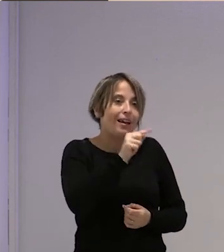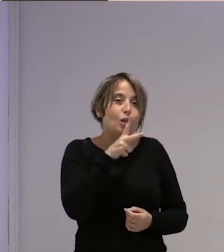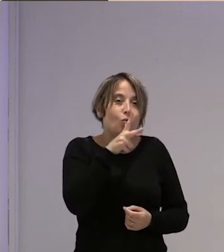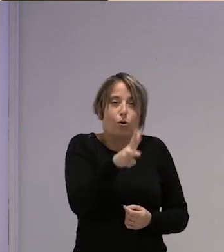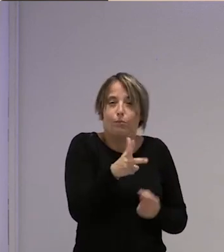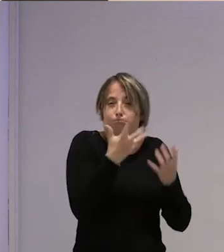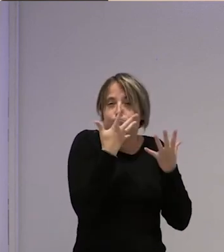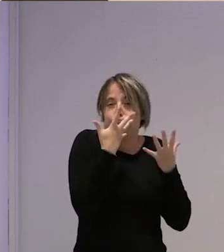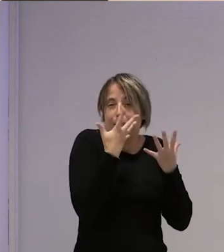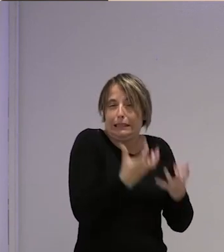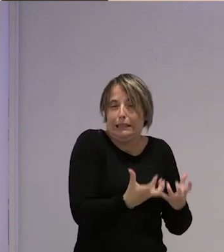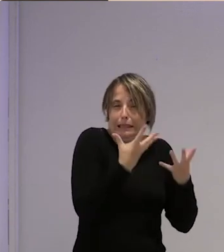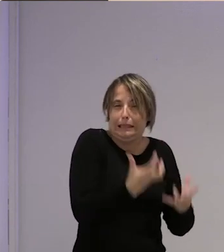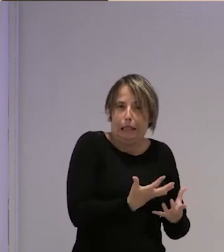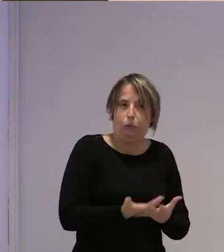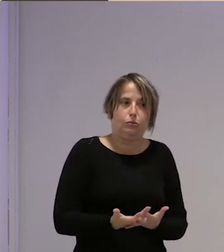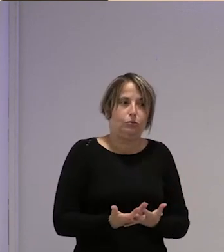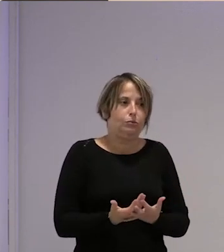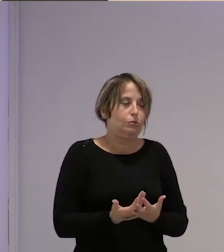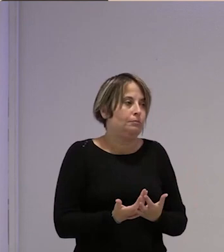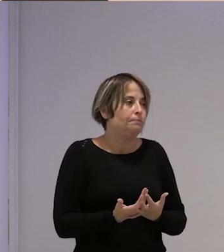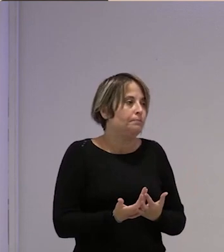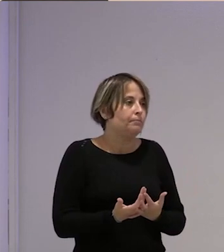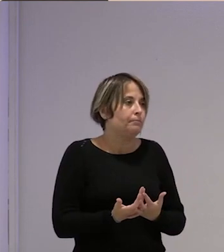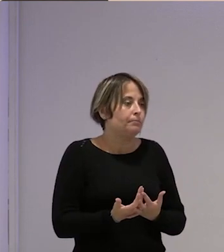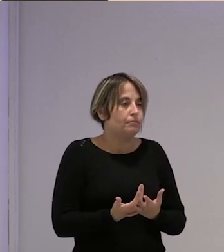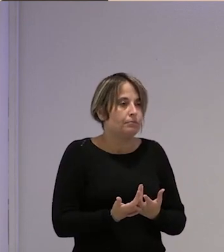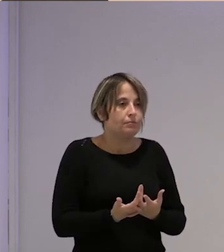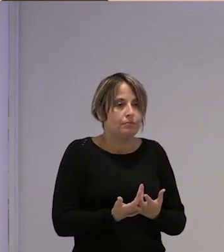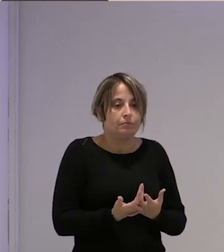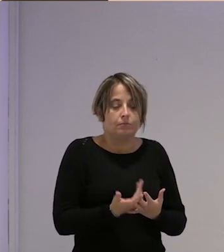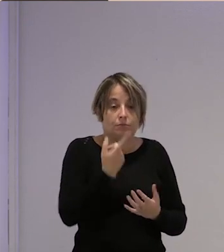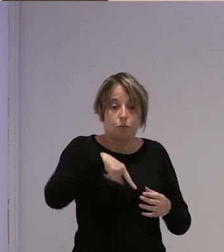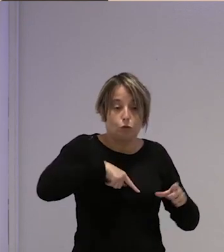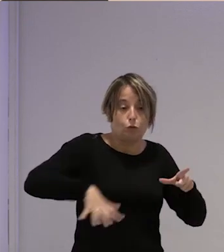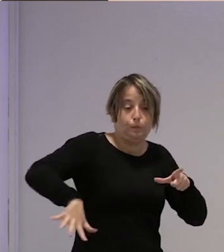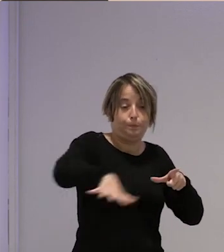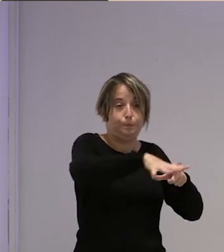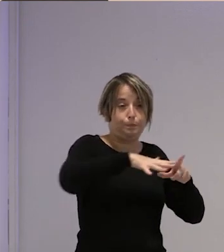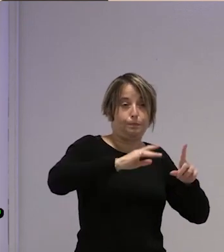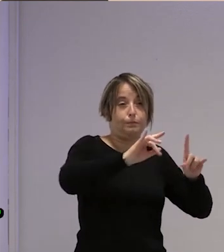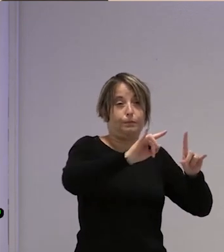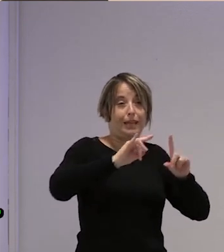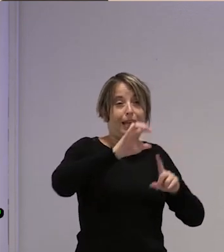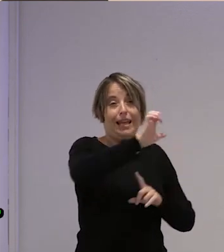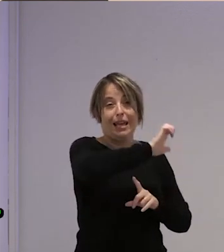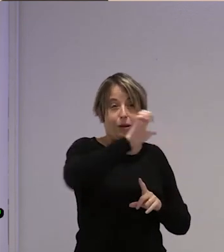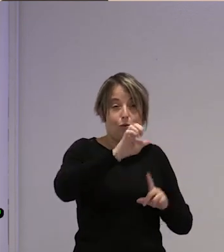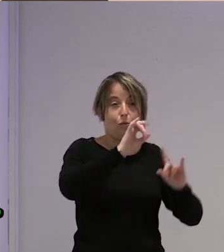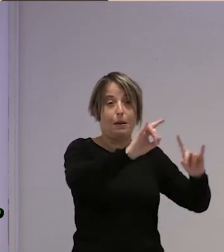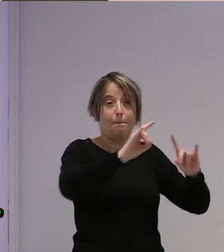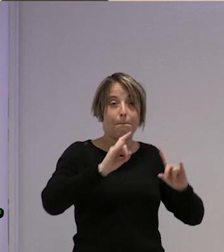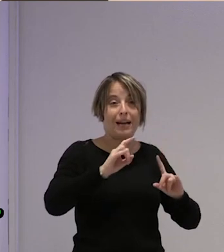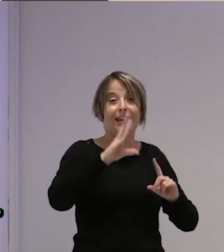secarral aquello pues tenemos uno de los parques más importantes de toda Europa que es el Parque